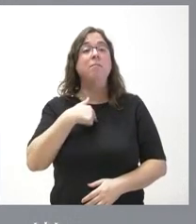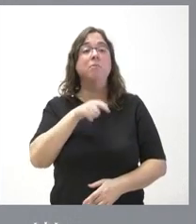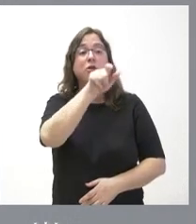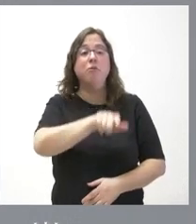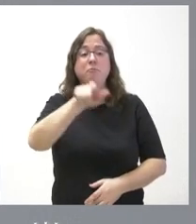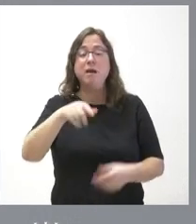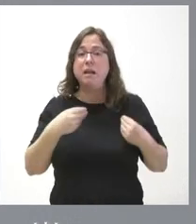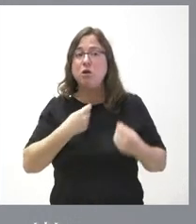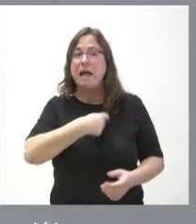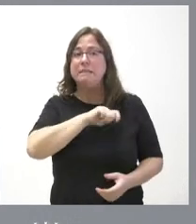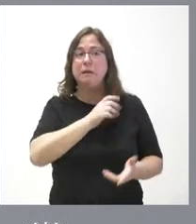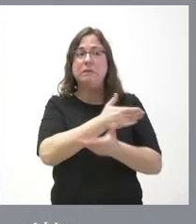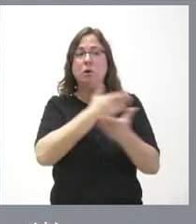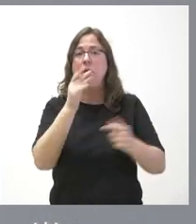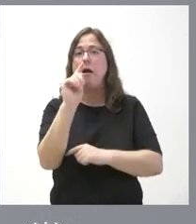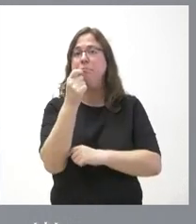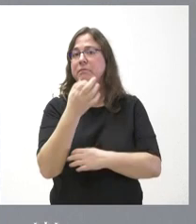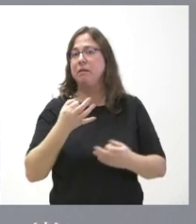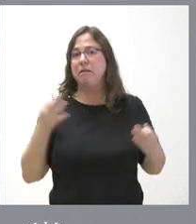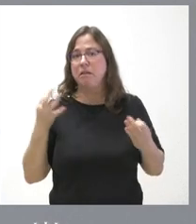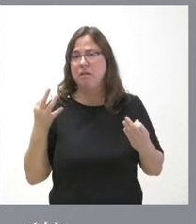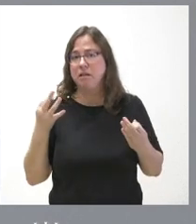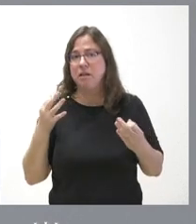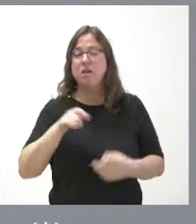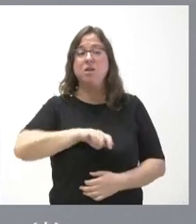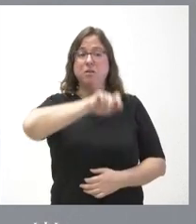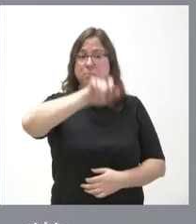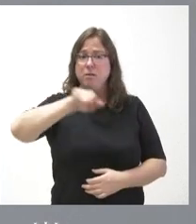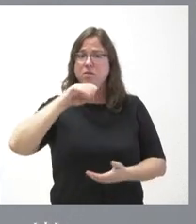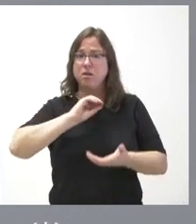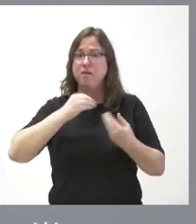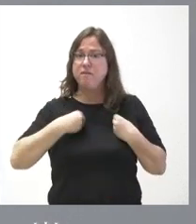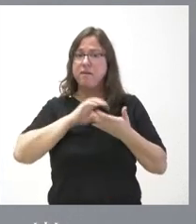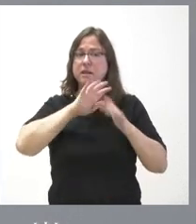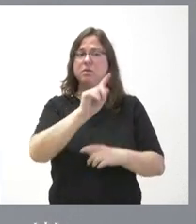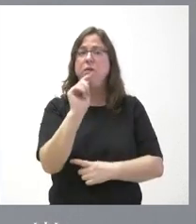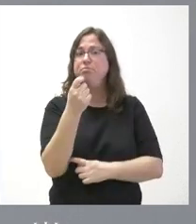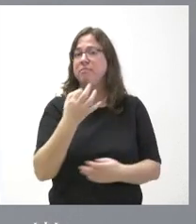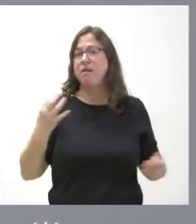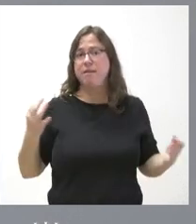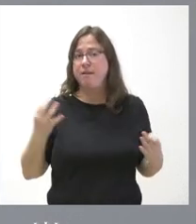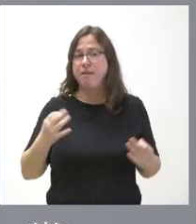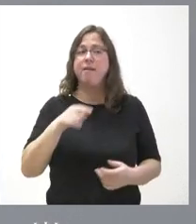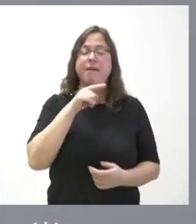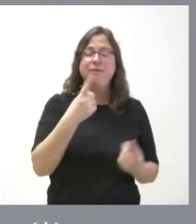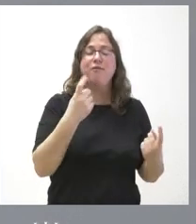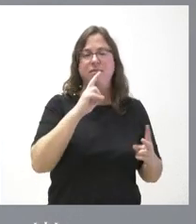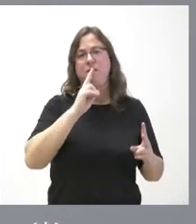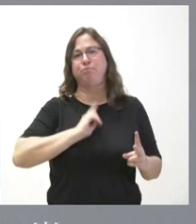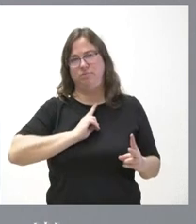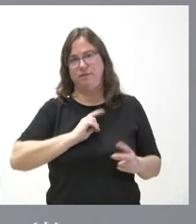españoles? ¿Qué es lo que han conseguido las personas de Castilla y León? Eso es lo que queda sin responder,